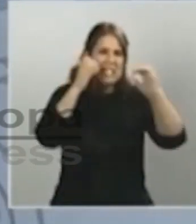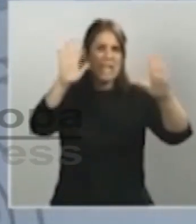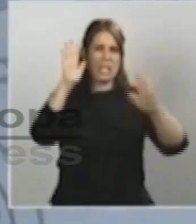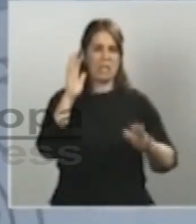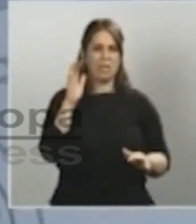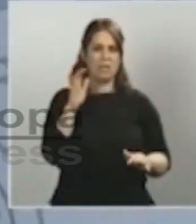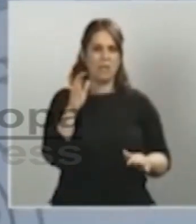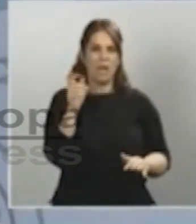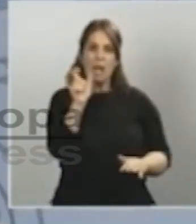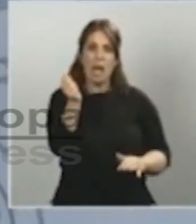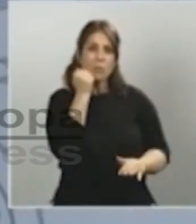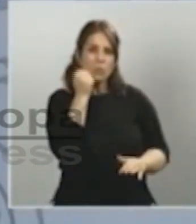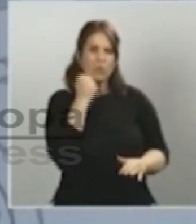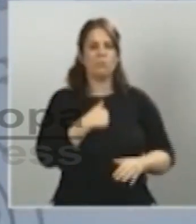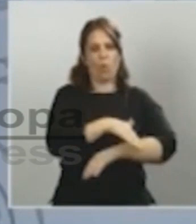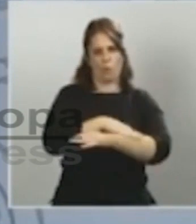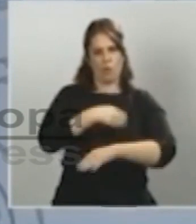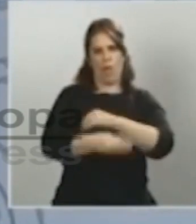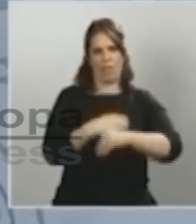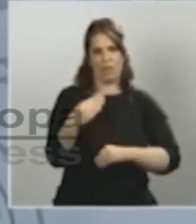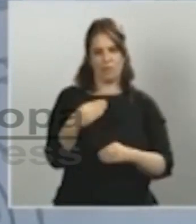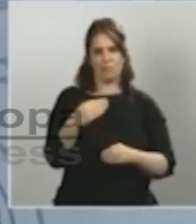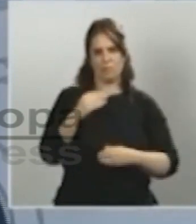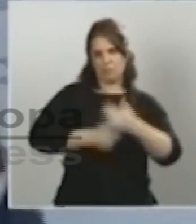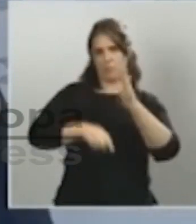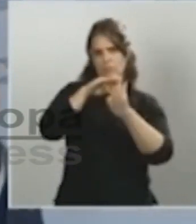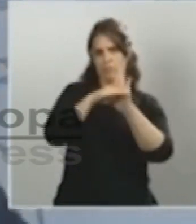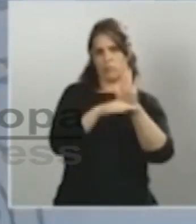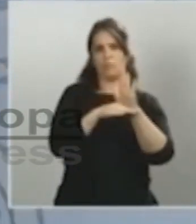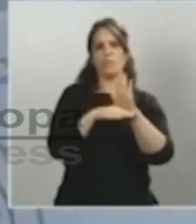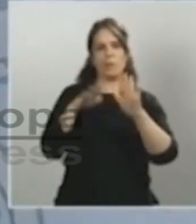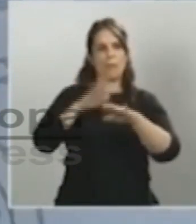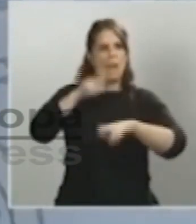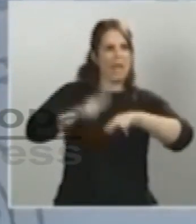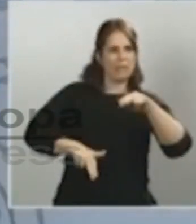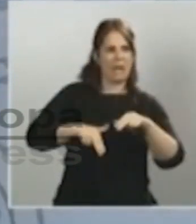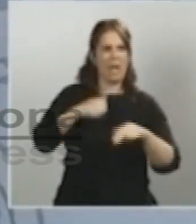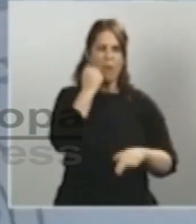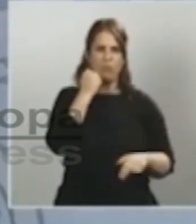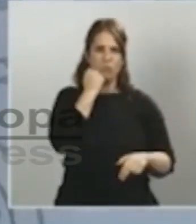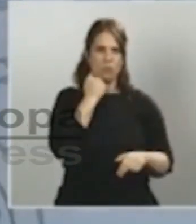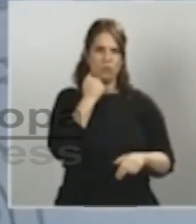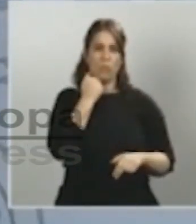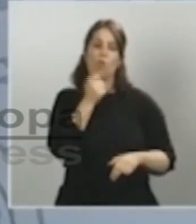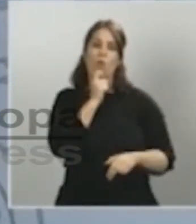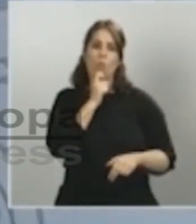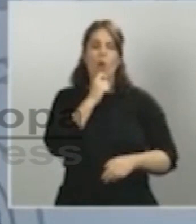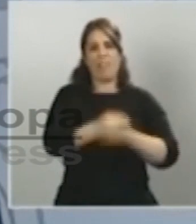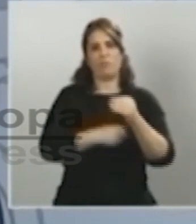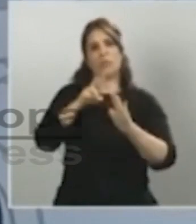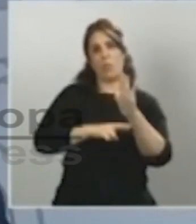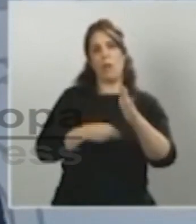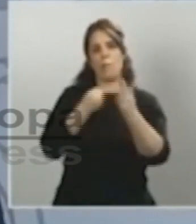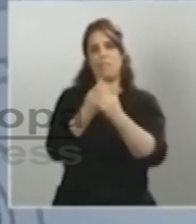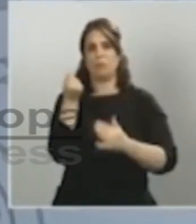medidas e tiñen habilitado o mecanismo para poder evitar estes abusos regulando un precio máximo hoi lo hemos hecho con a mascarilla quirúrgica